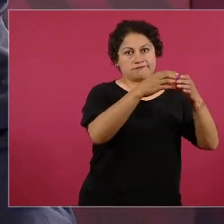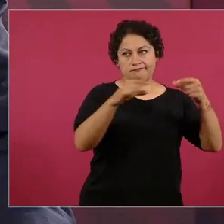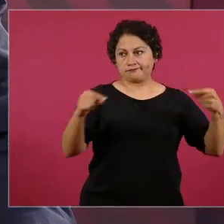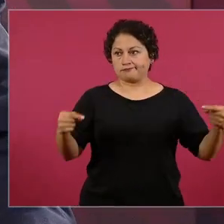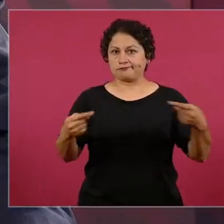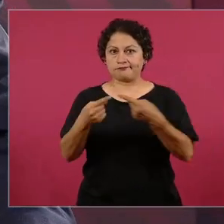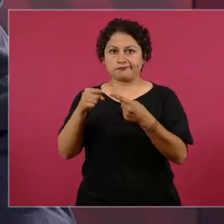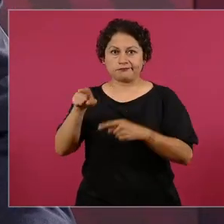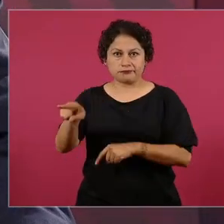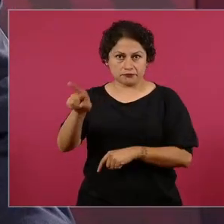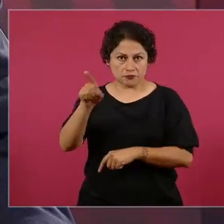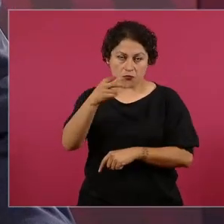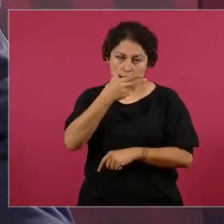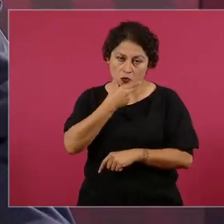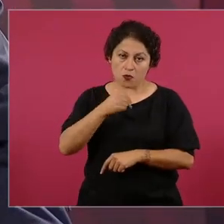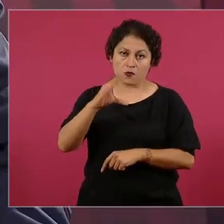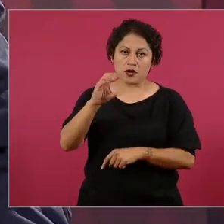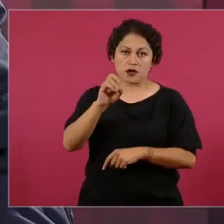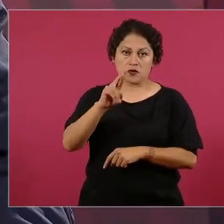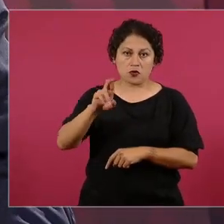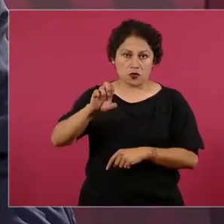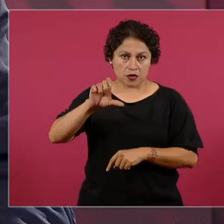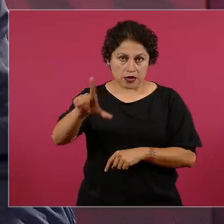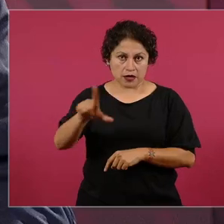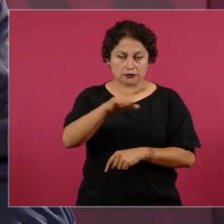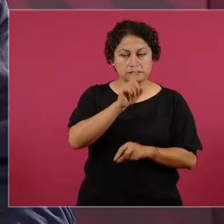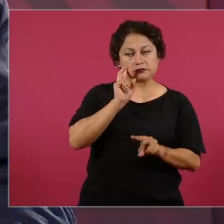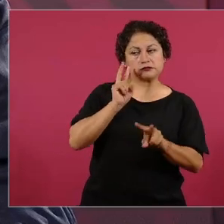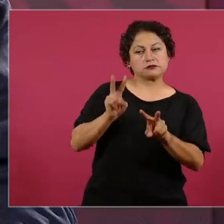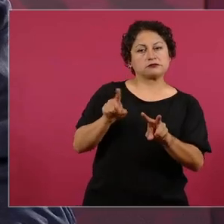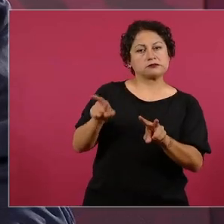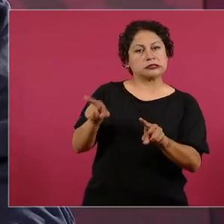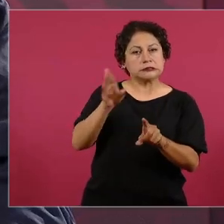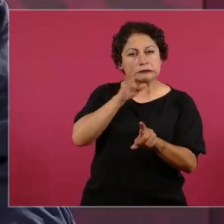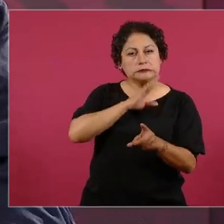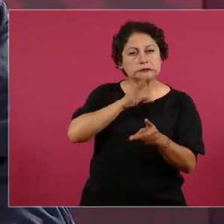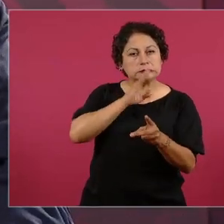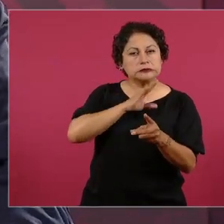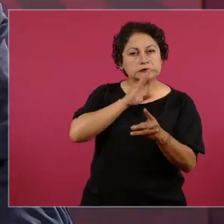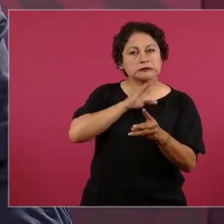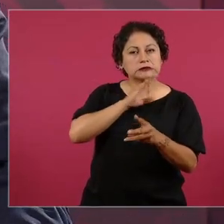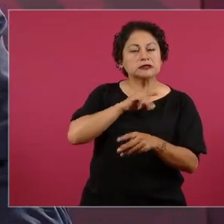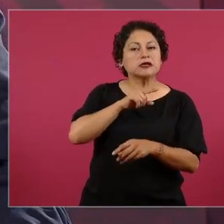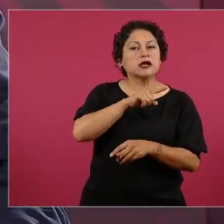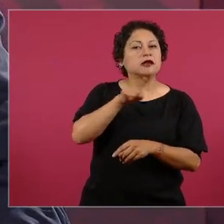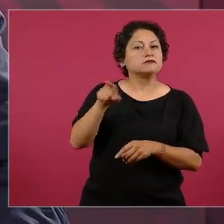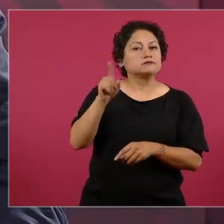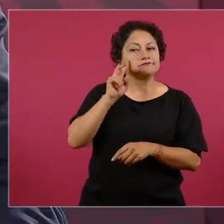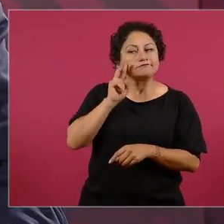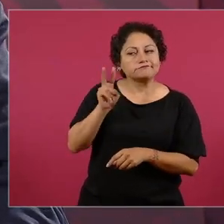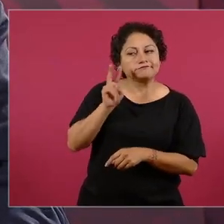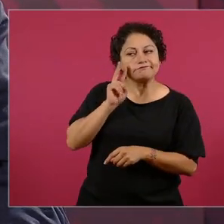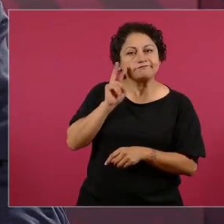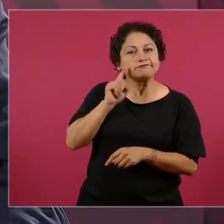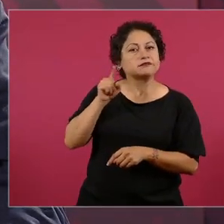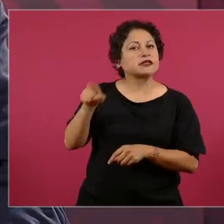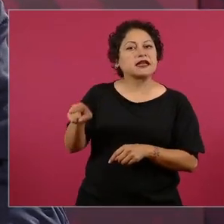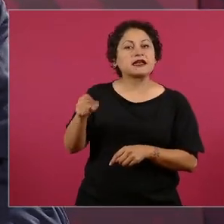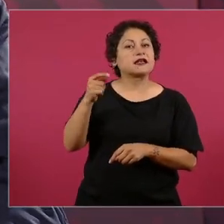no lo ven con buenos ojos y no querían que llegara al Senado